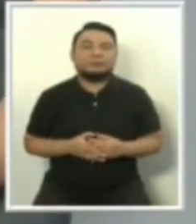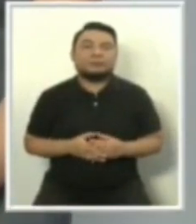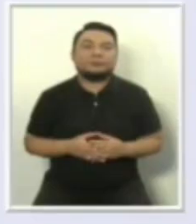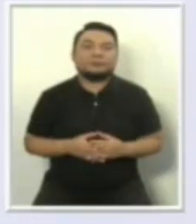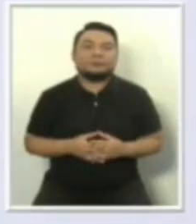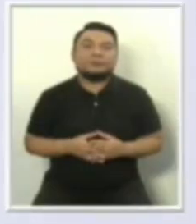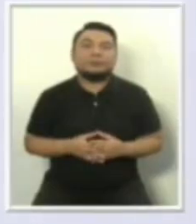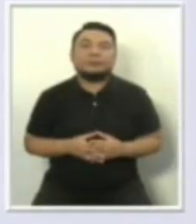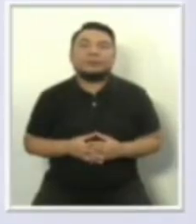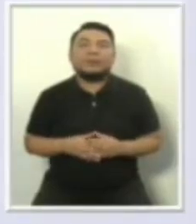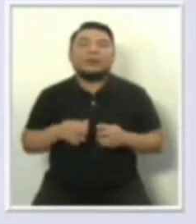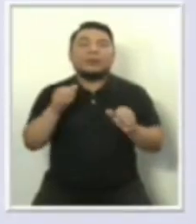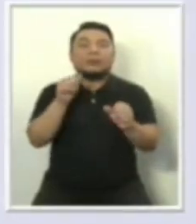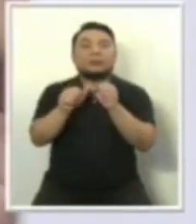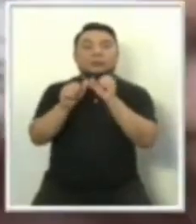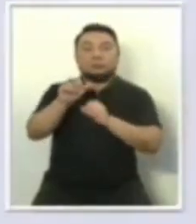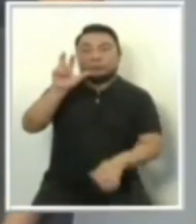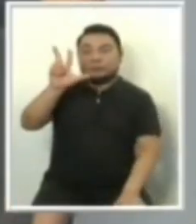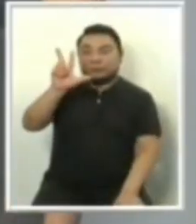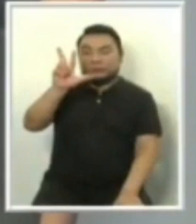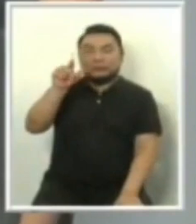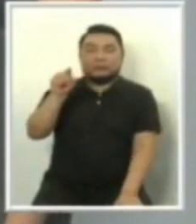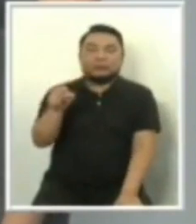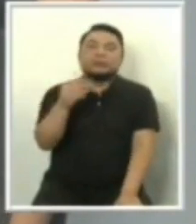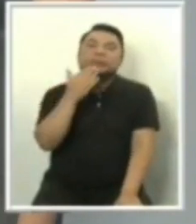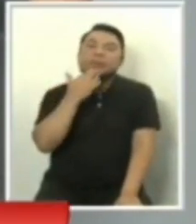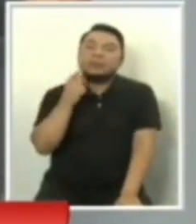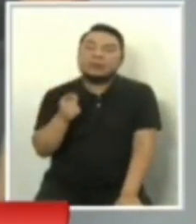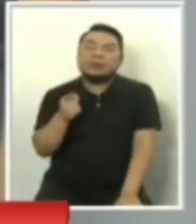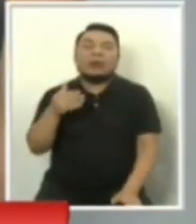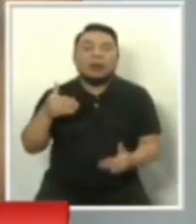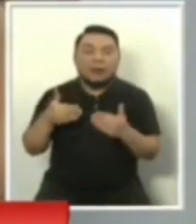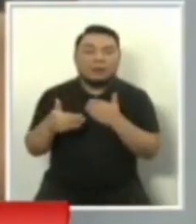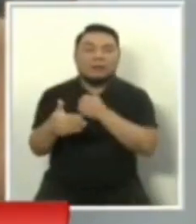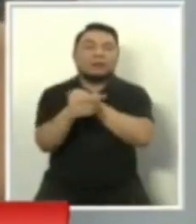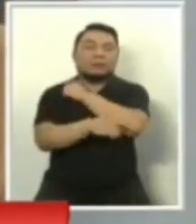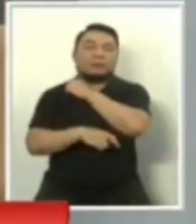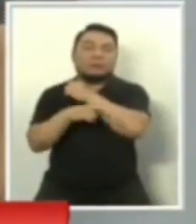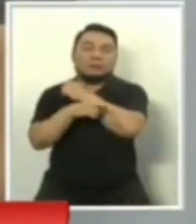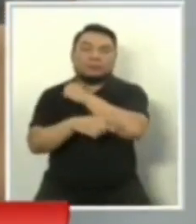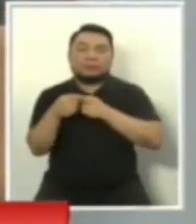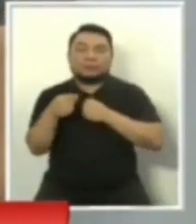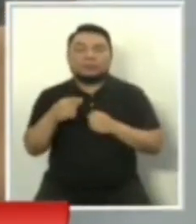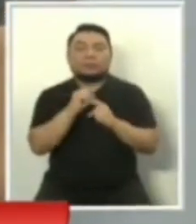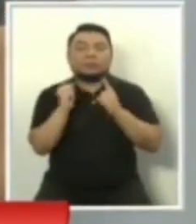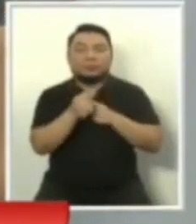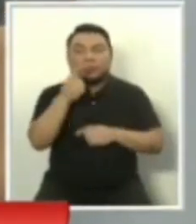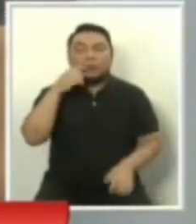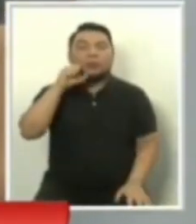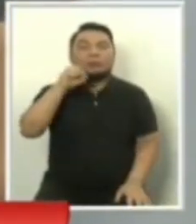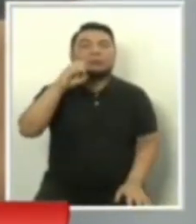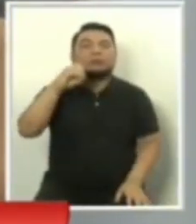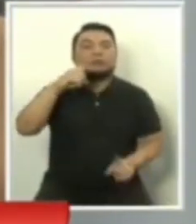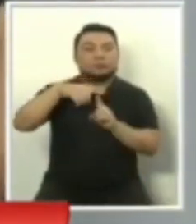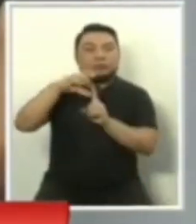El número tres, tenemos a Avanza País, Partido de Integración Social con Hernando de Soto.